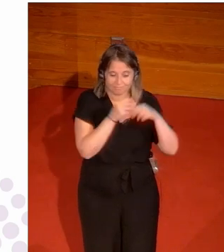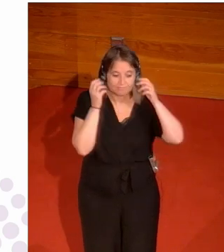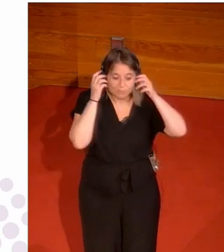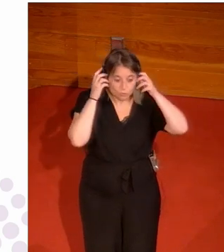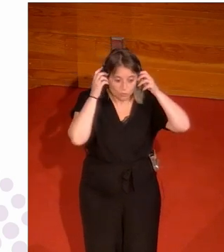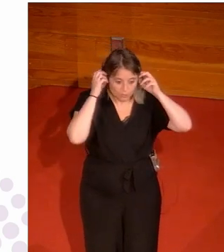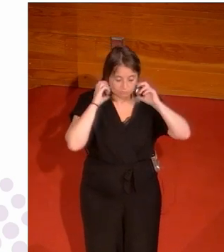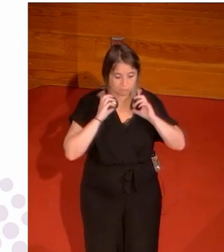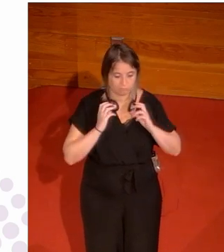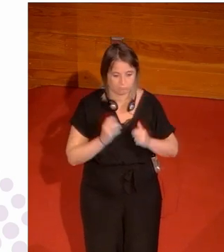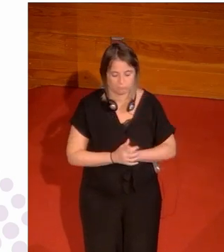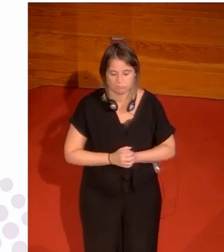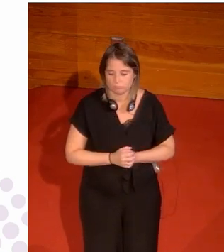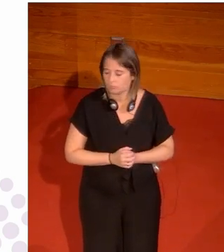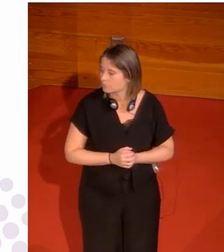eskuratuditu.